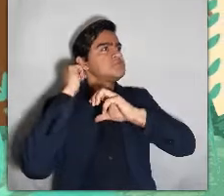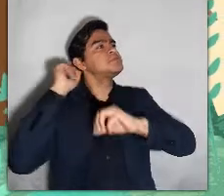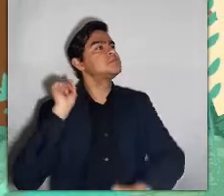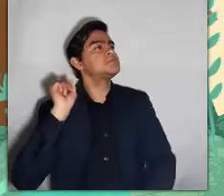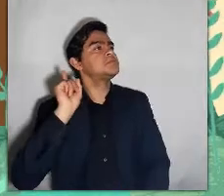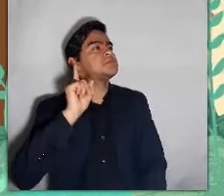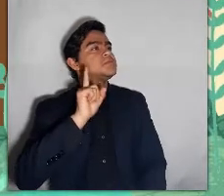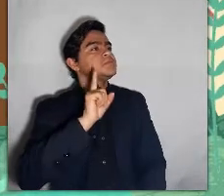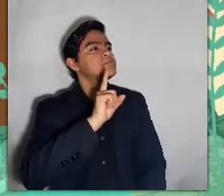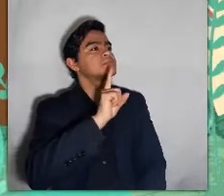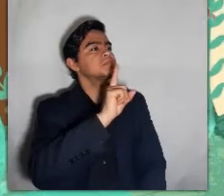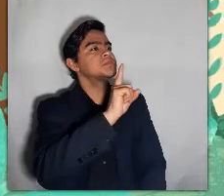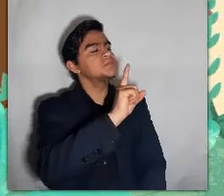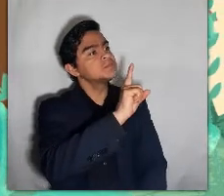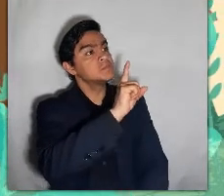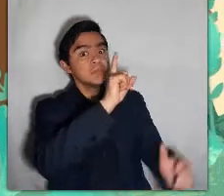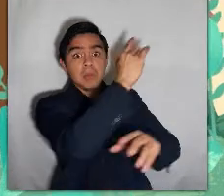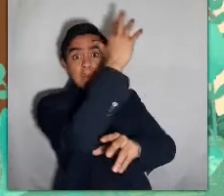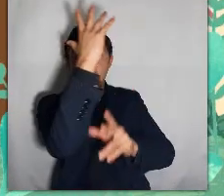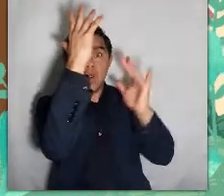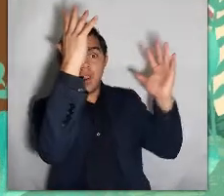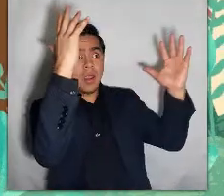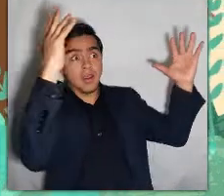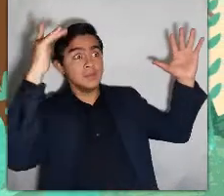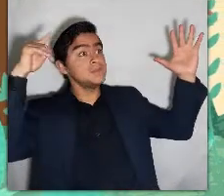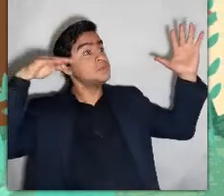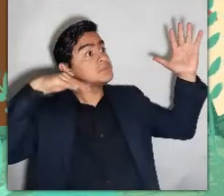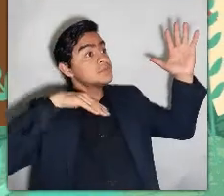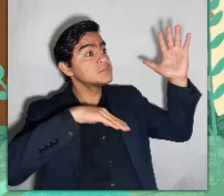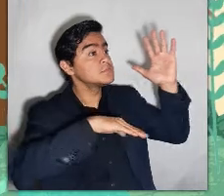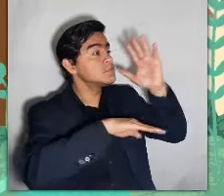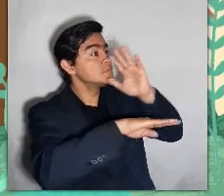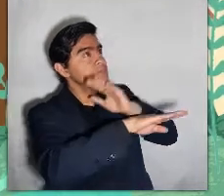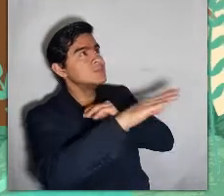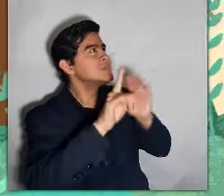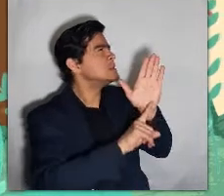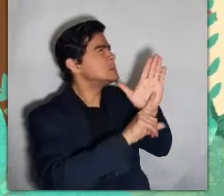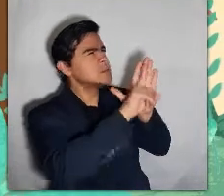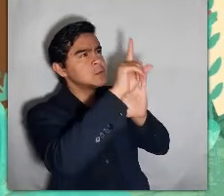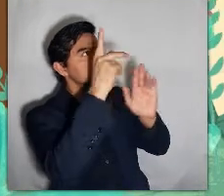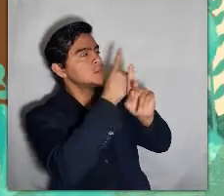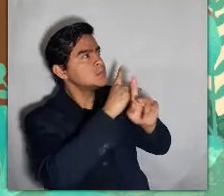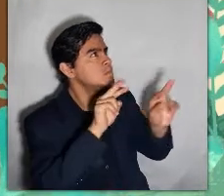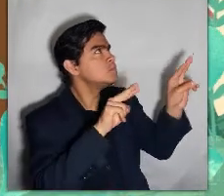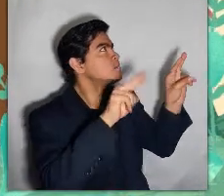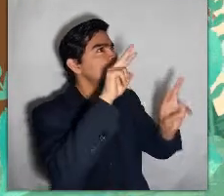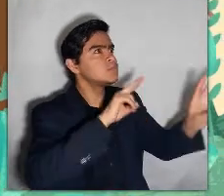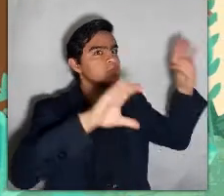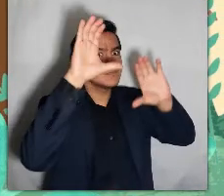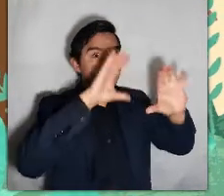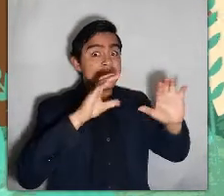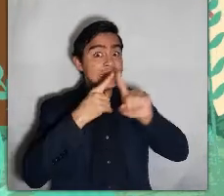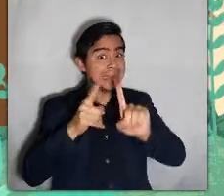Maderucho emprendió su marcha y, provisto de su hacha, se adentró en el bosque para comenzar a buscar el árbol